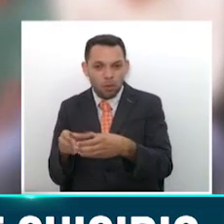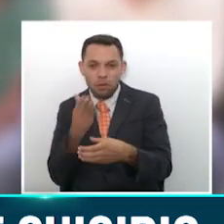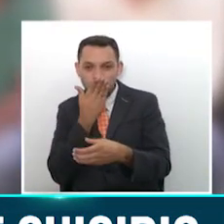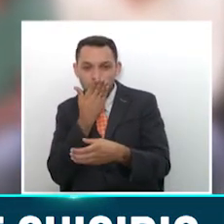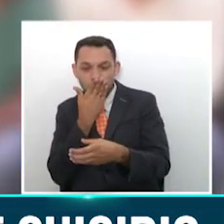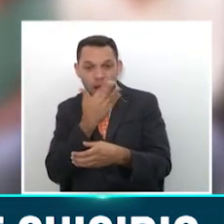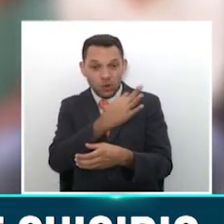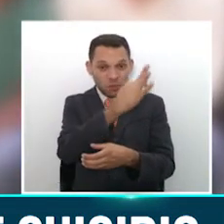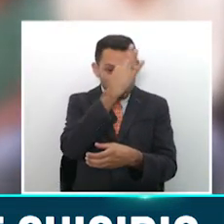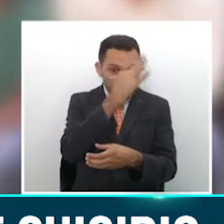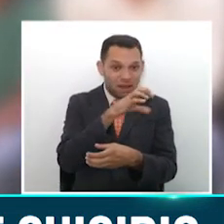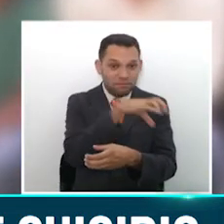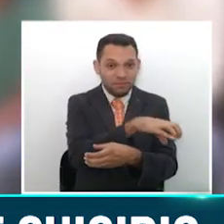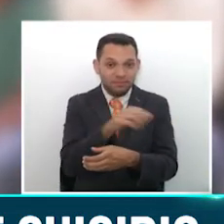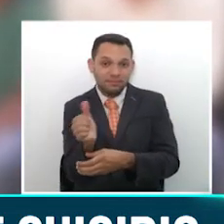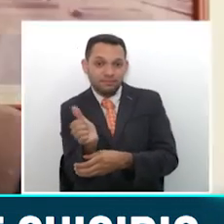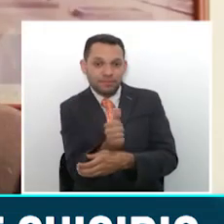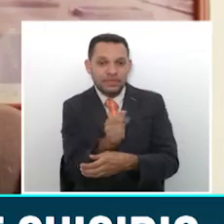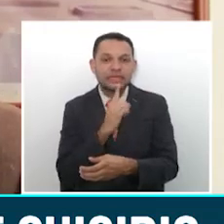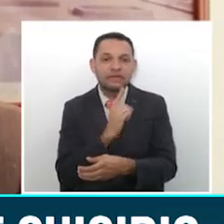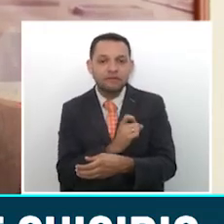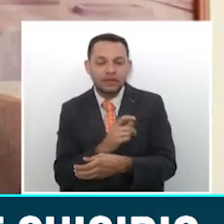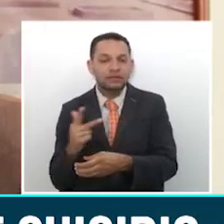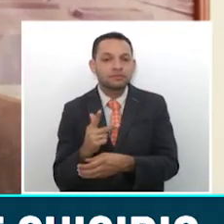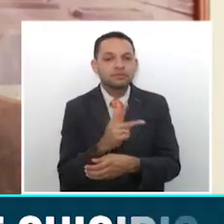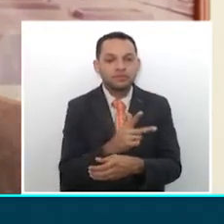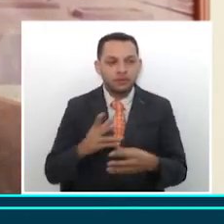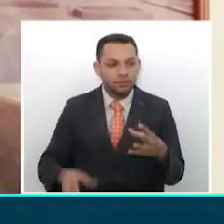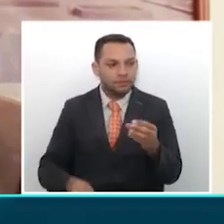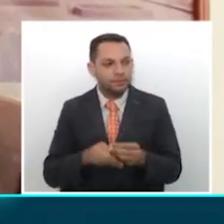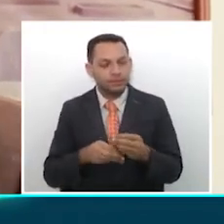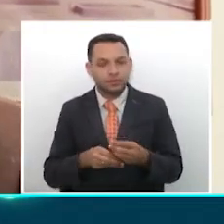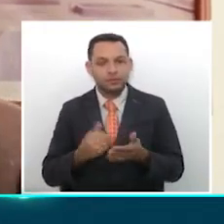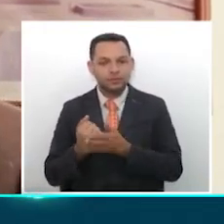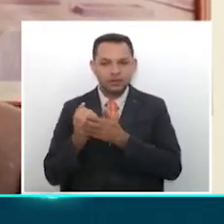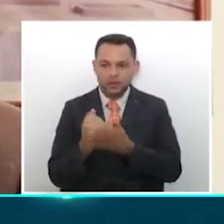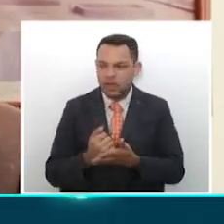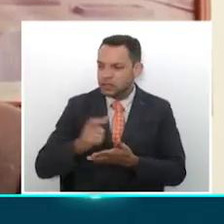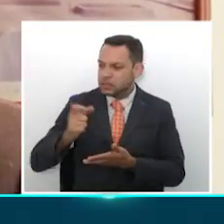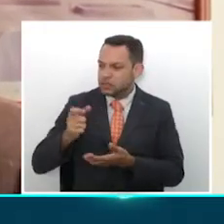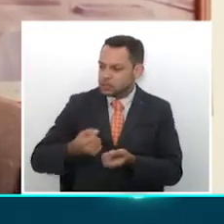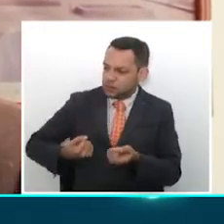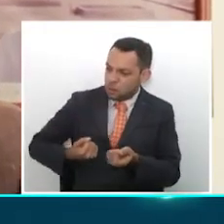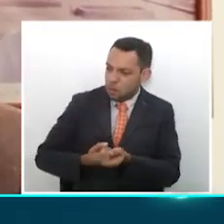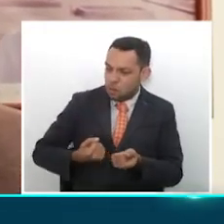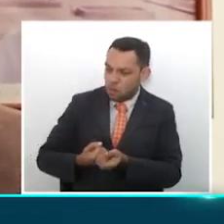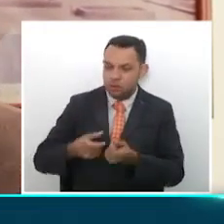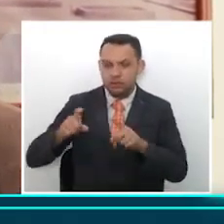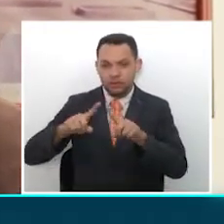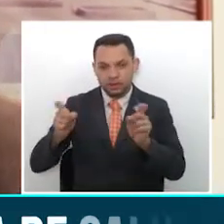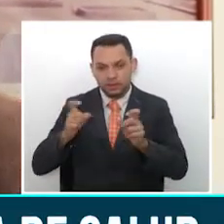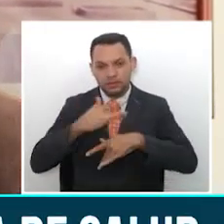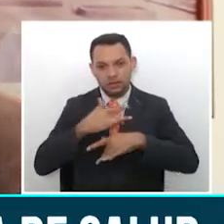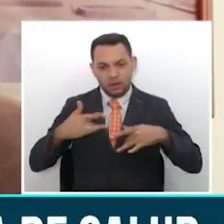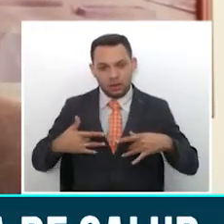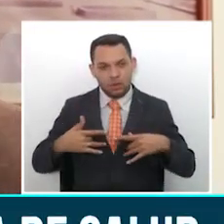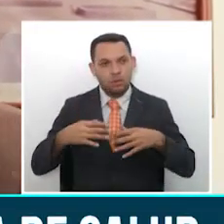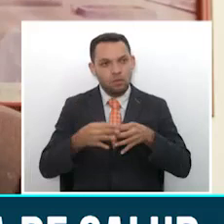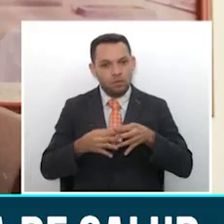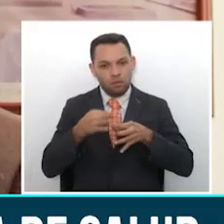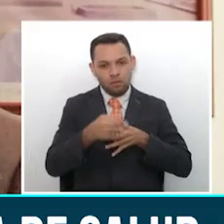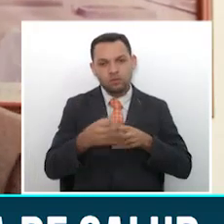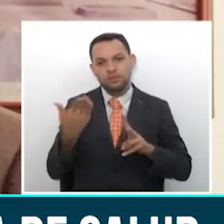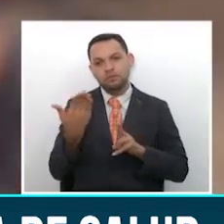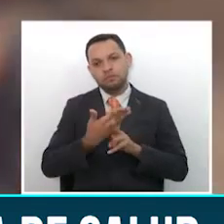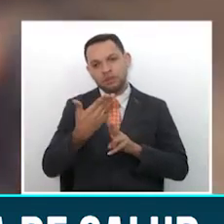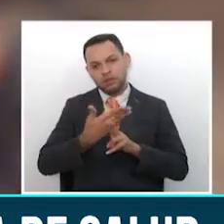hospitales del municipio. Hay mucha voluntad de apoyar en el proceso de salud para Mistrató y especialmente para